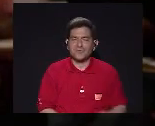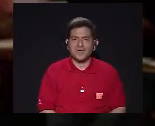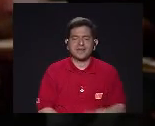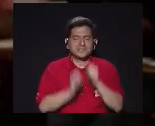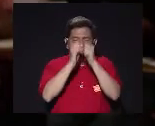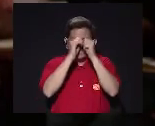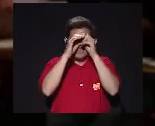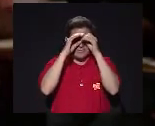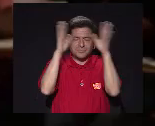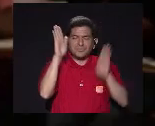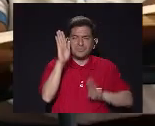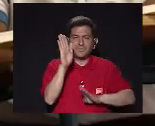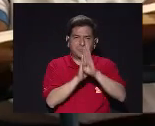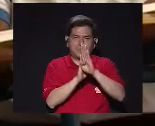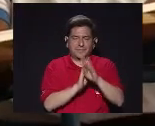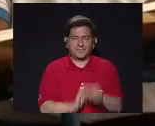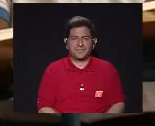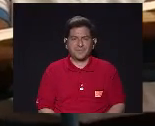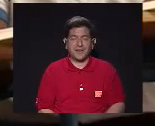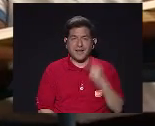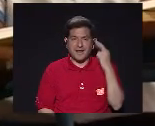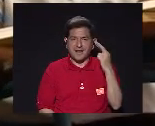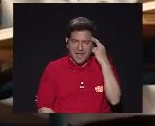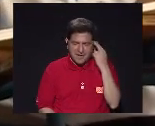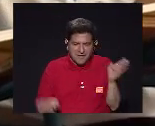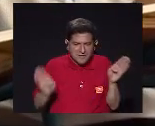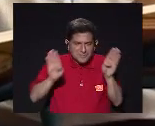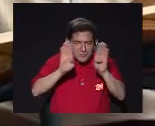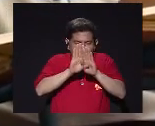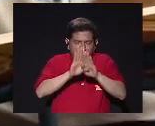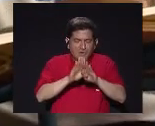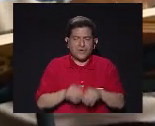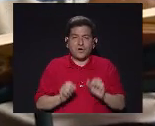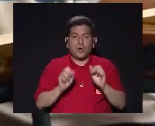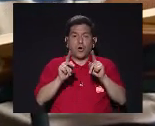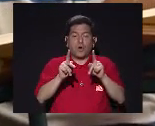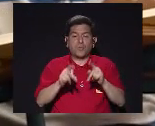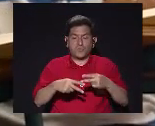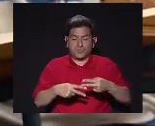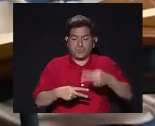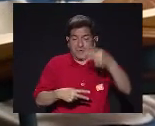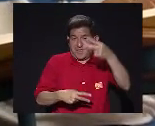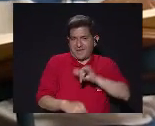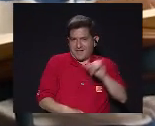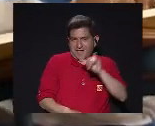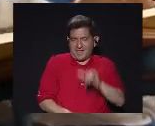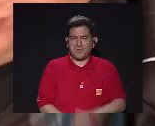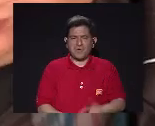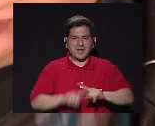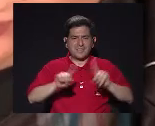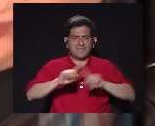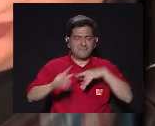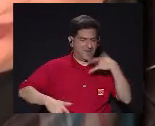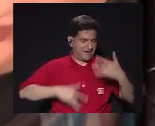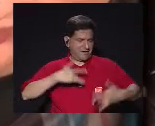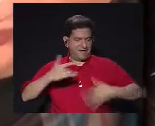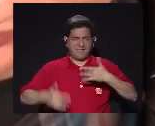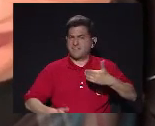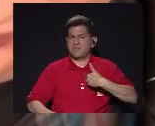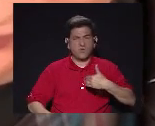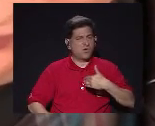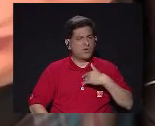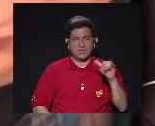estar viendo Desarrolle la imaginación Cerramos un poquito La razón Y le abrimos La ventana A otras posibilidades De